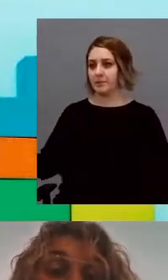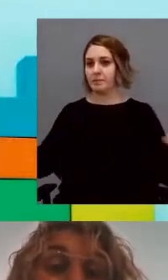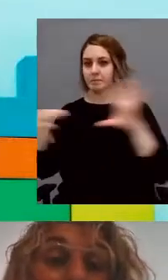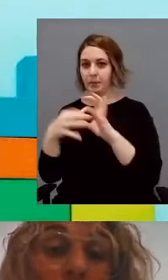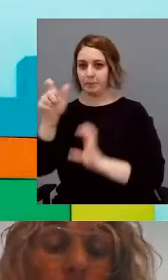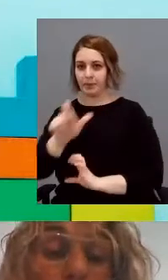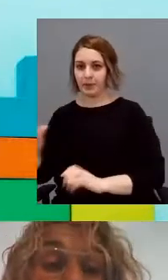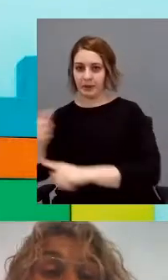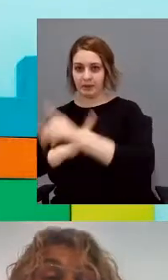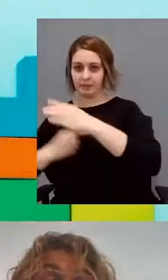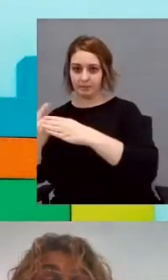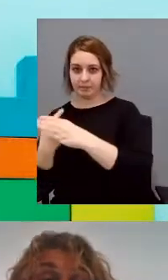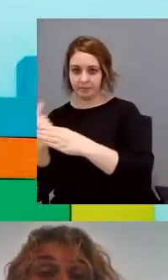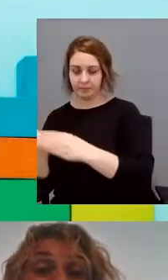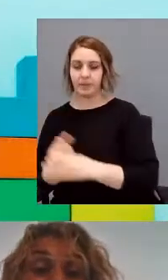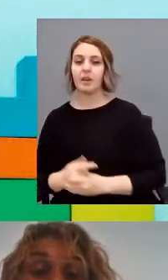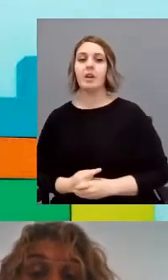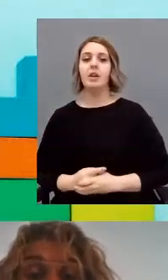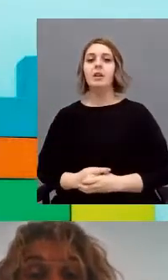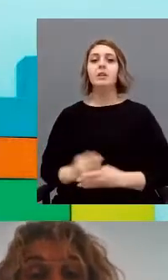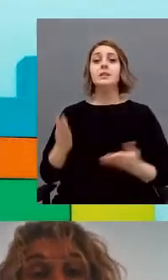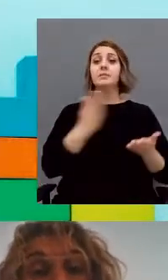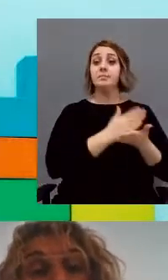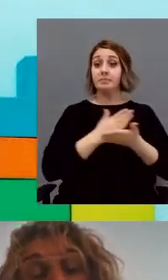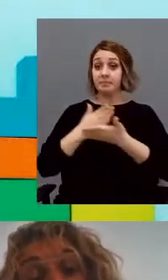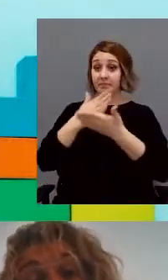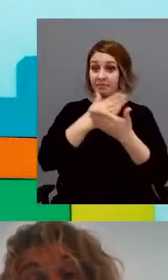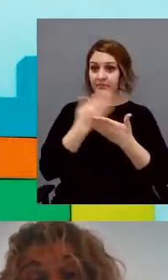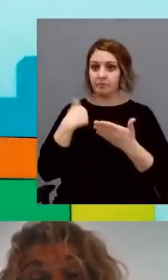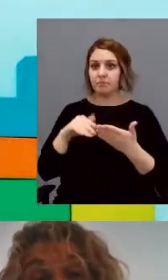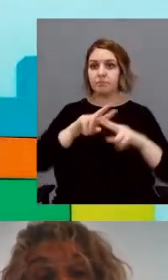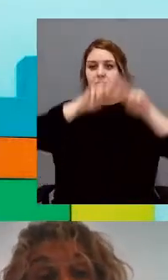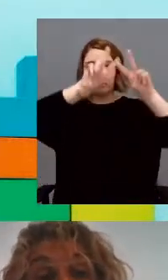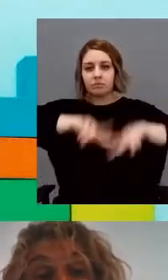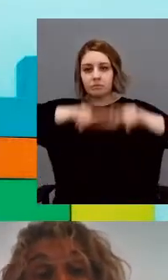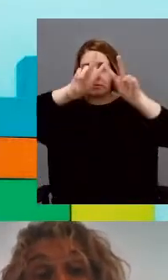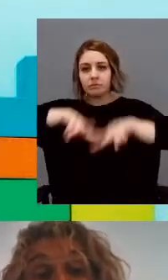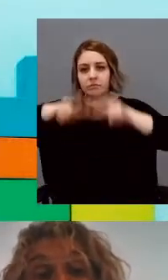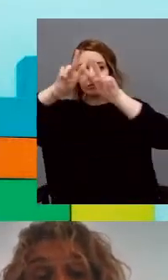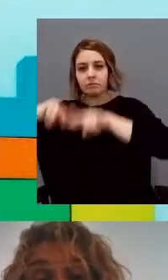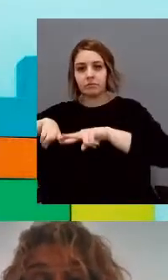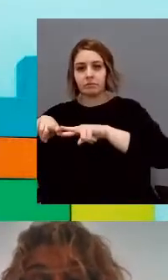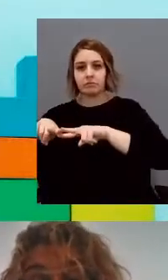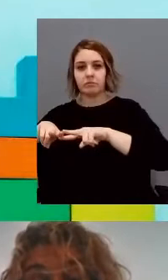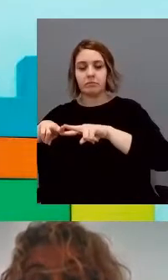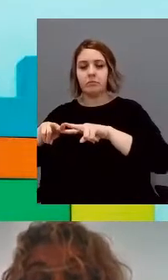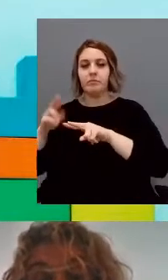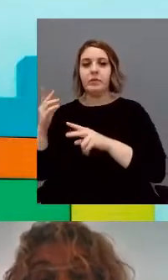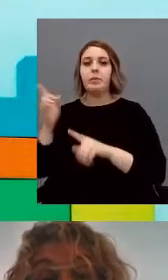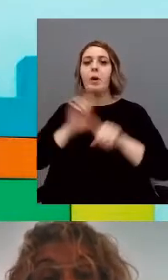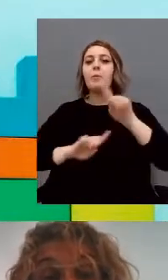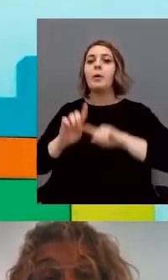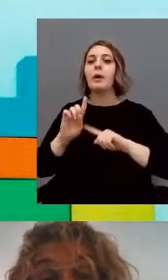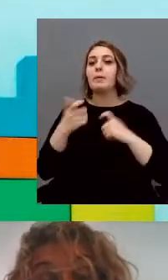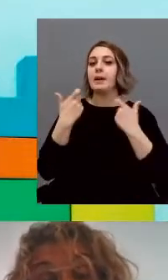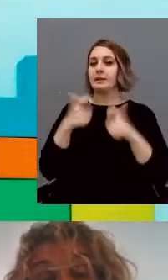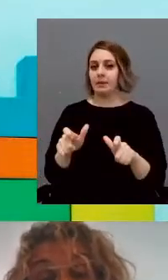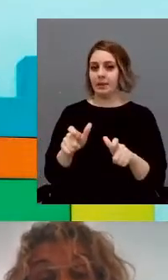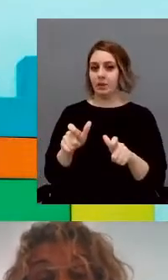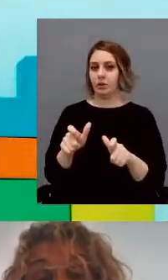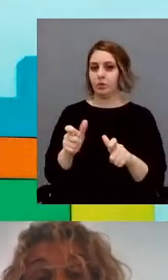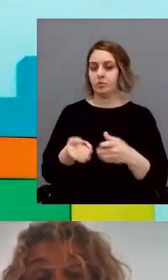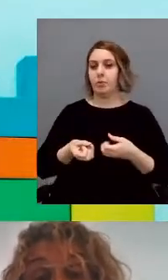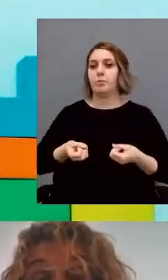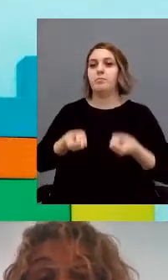En los estudios llevados a término, hemos ido analizando un poquito también lo que son el espectro de problemas manifestados por los